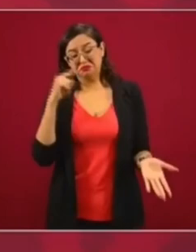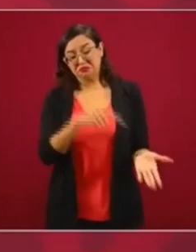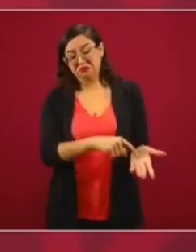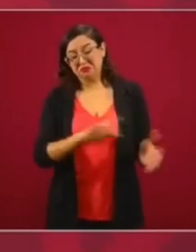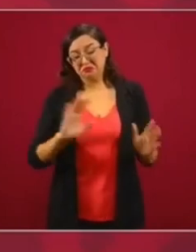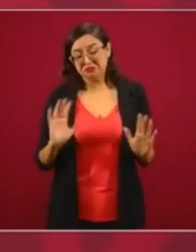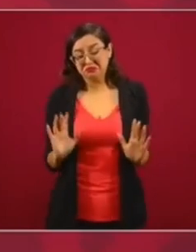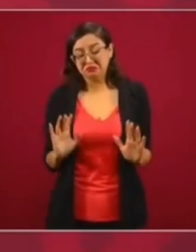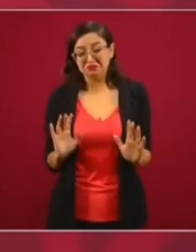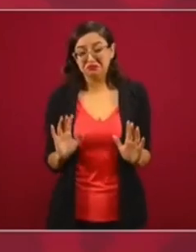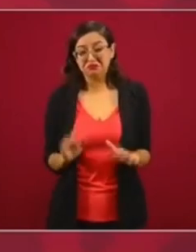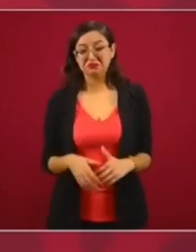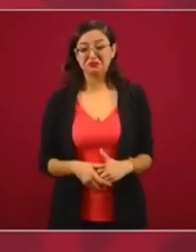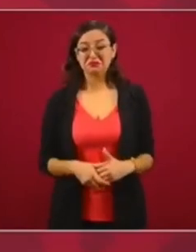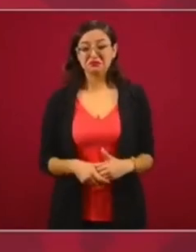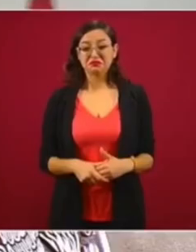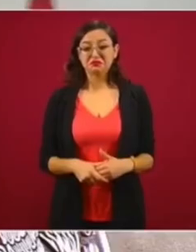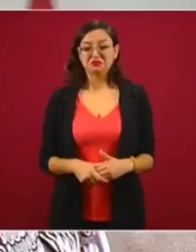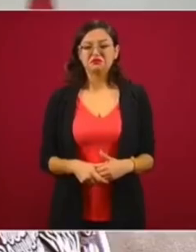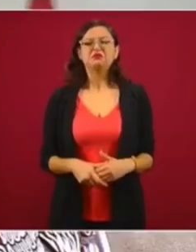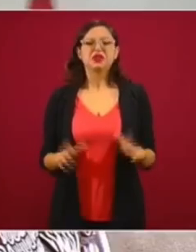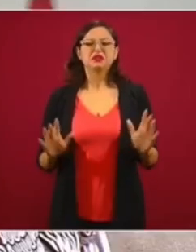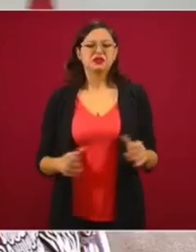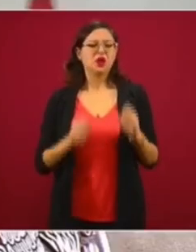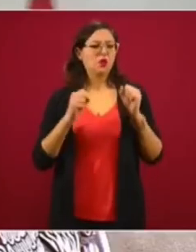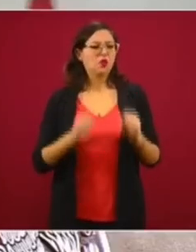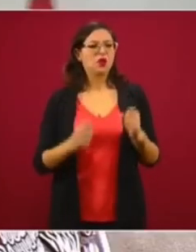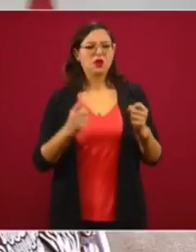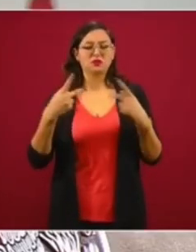aplaudidores,